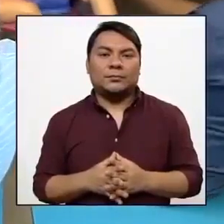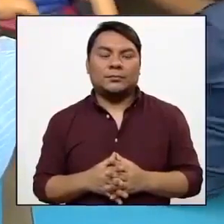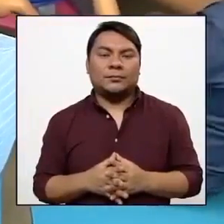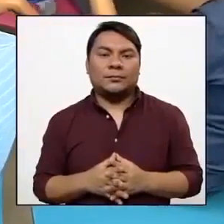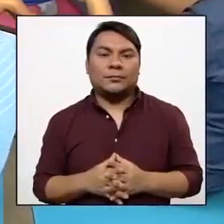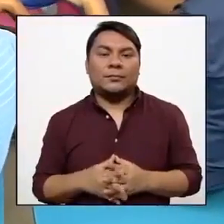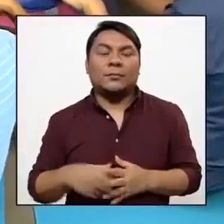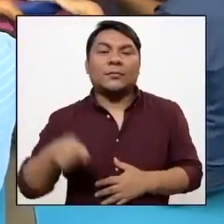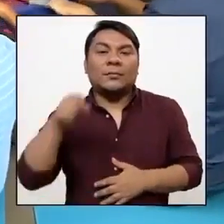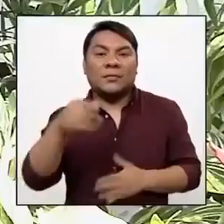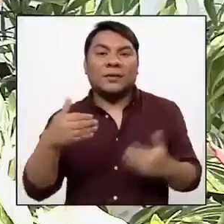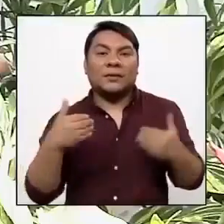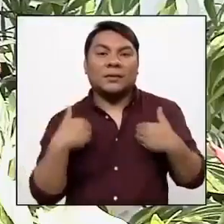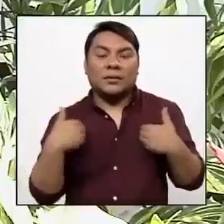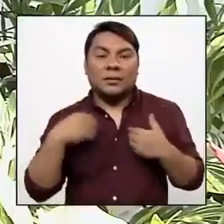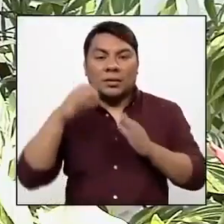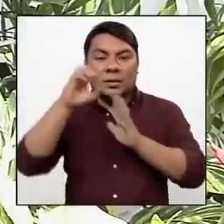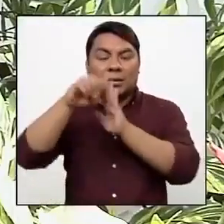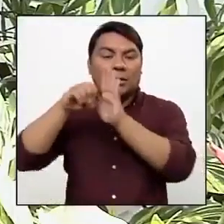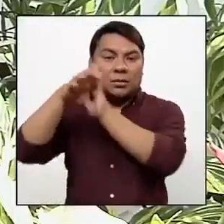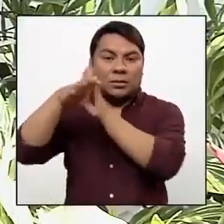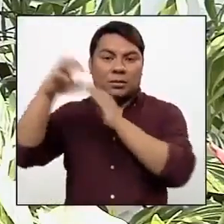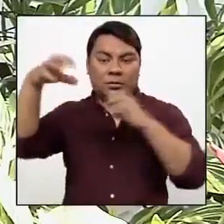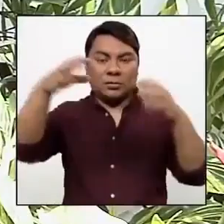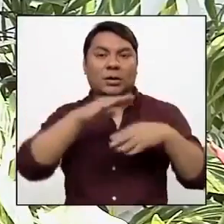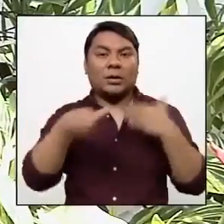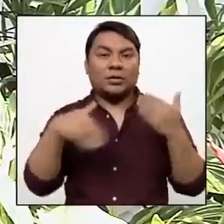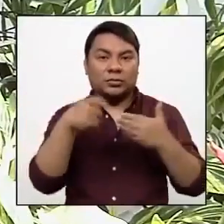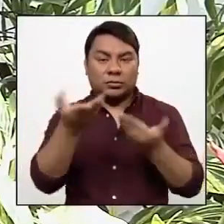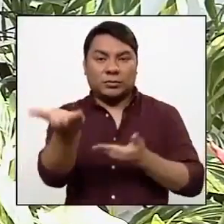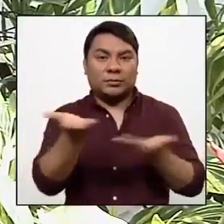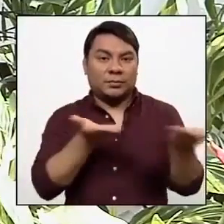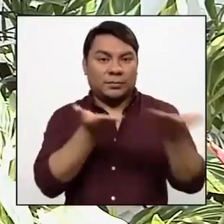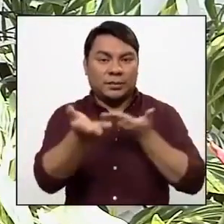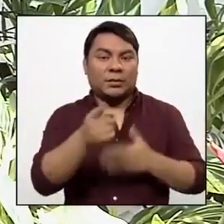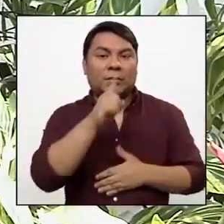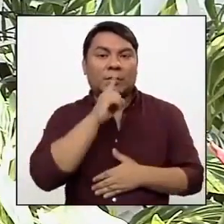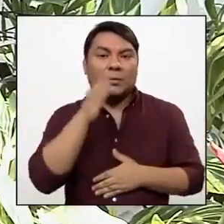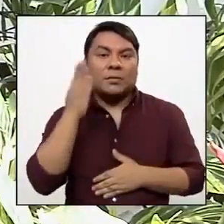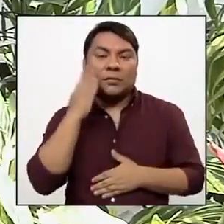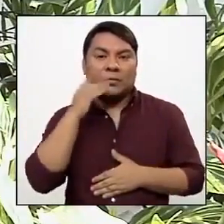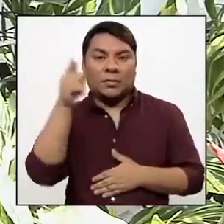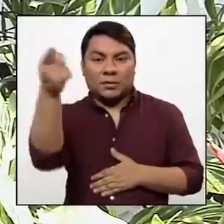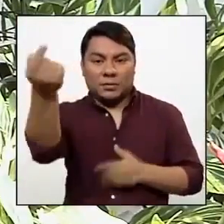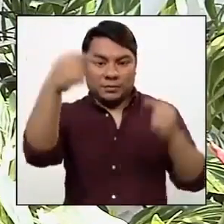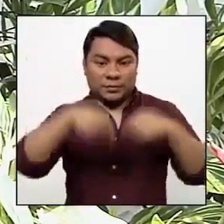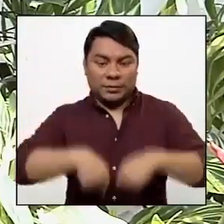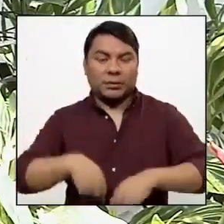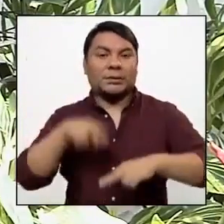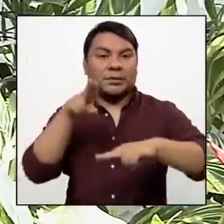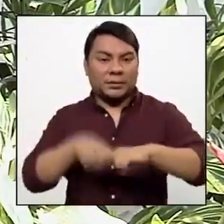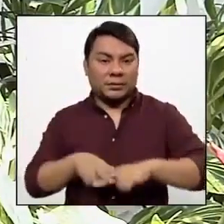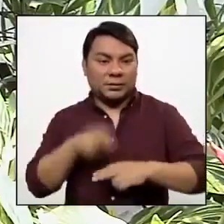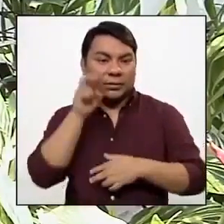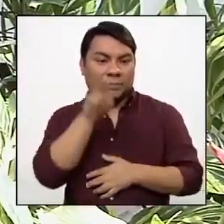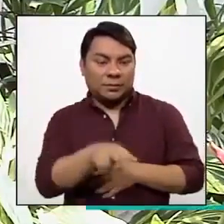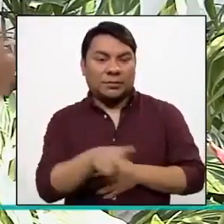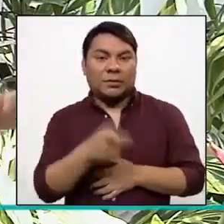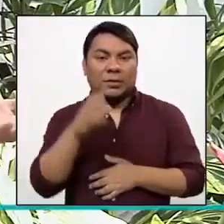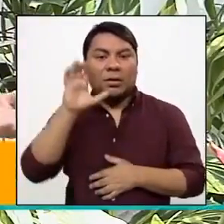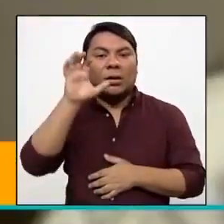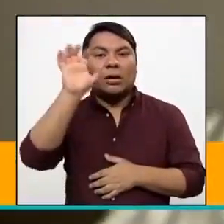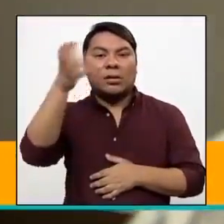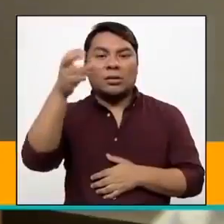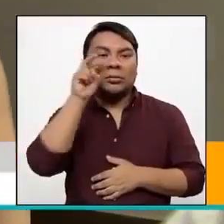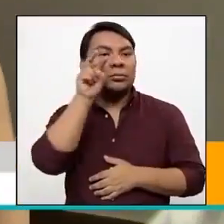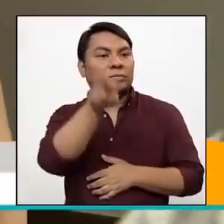Aquí tiene cámaras por todos sitios. Yo invito a los padres a que vengan, se sientan, vean la clase a través de la cámara y que no